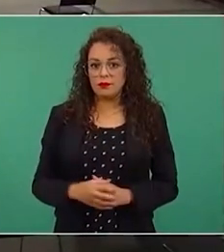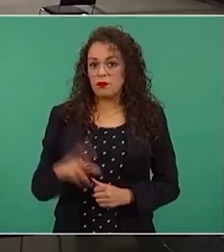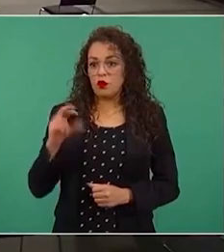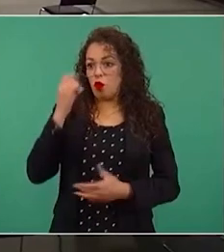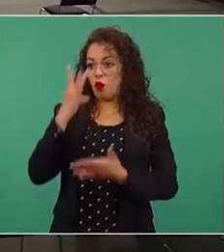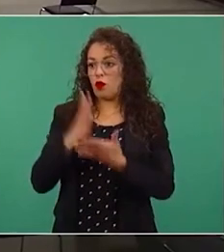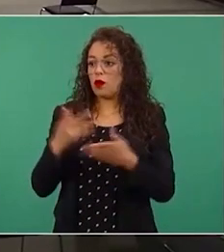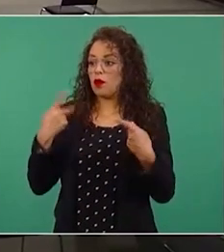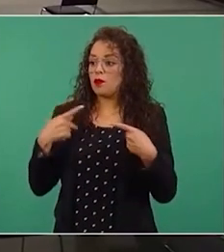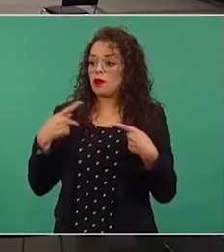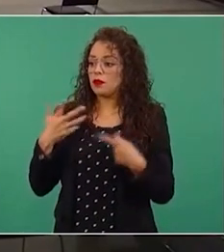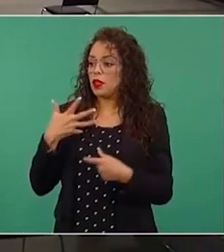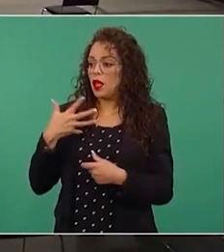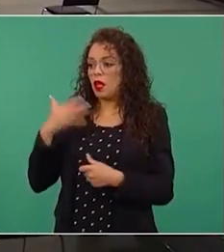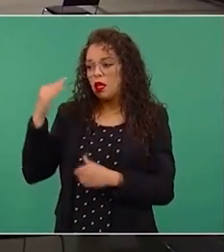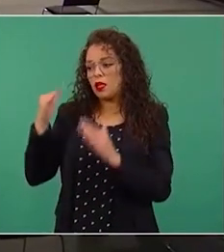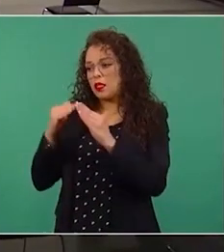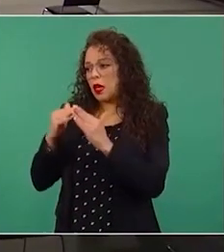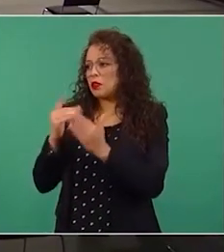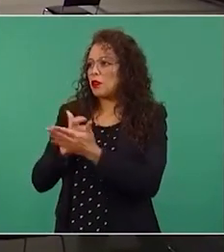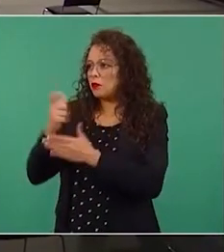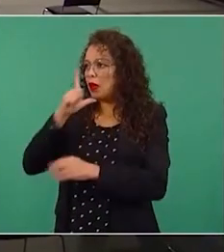a las pequeñas, medianas empresas.